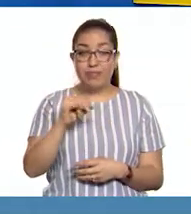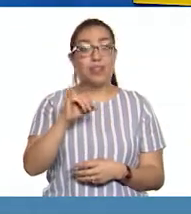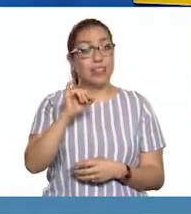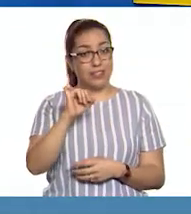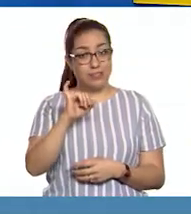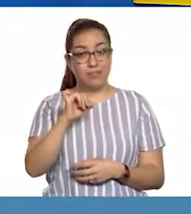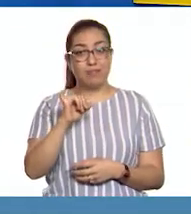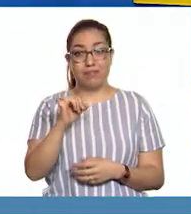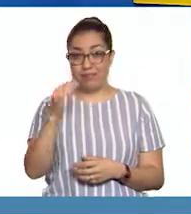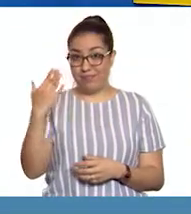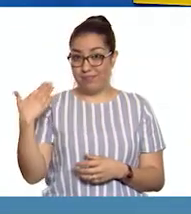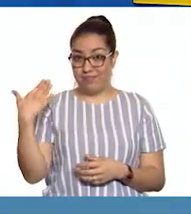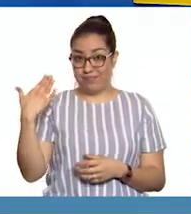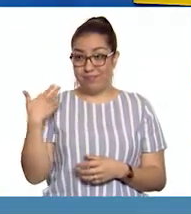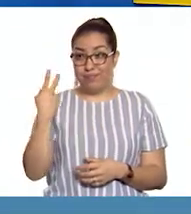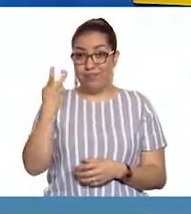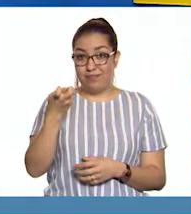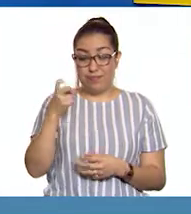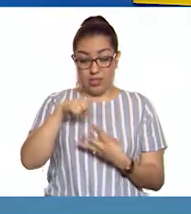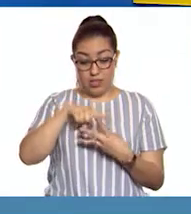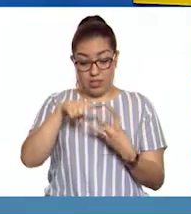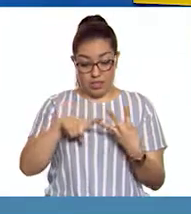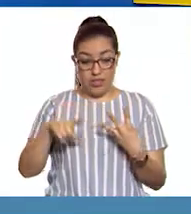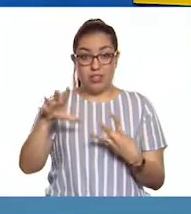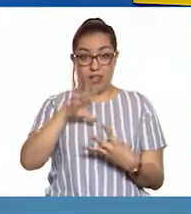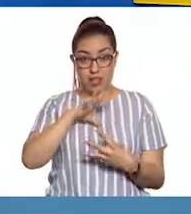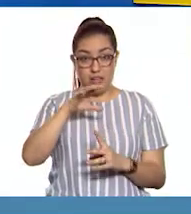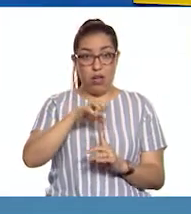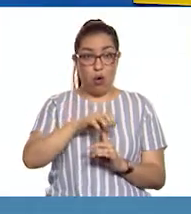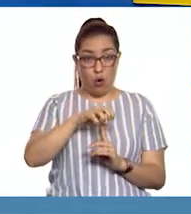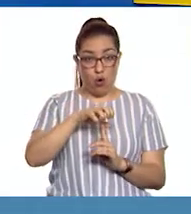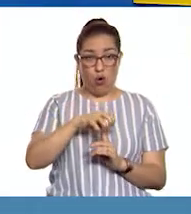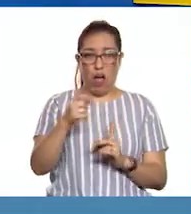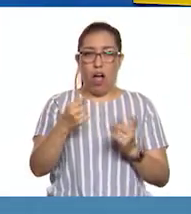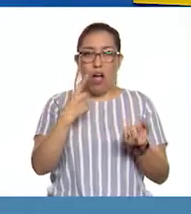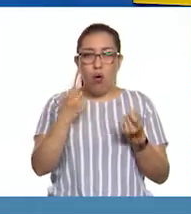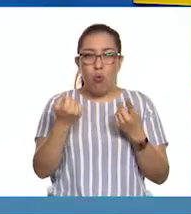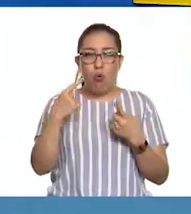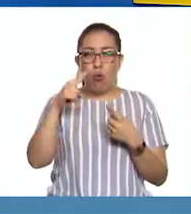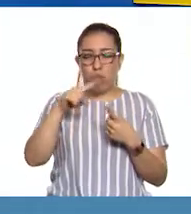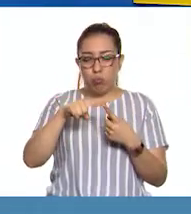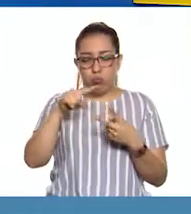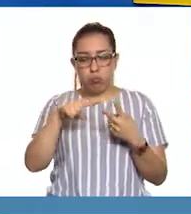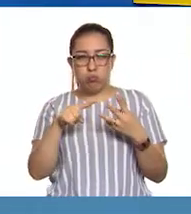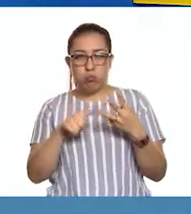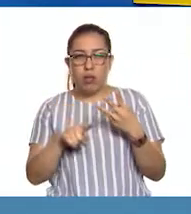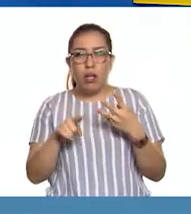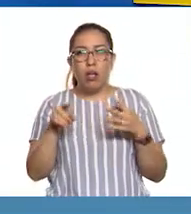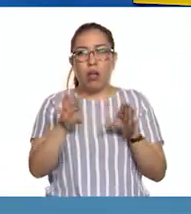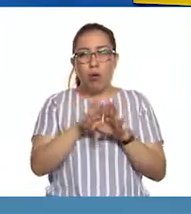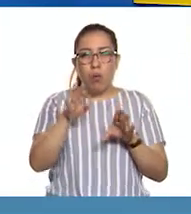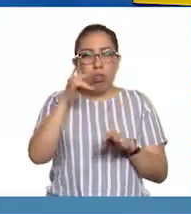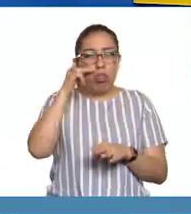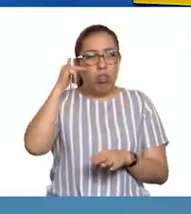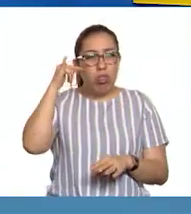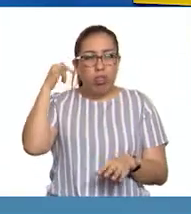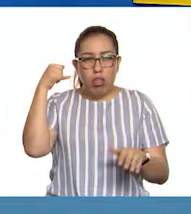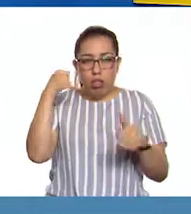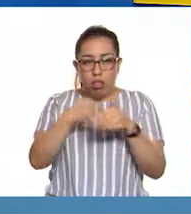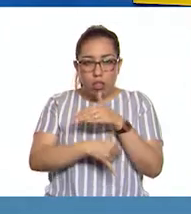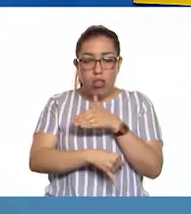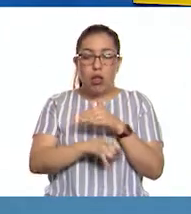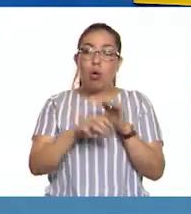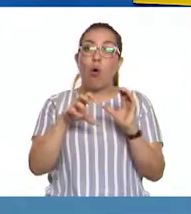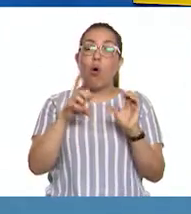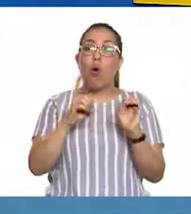pudimos observar diferentes tipos de hongos. Algunos son microscópicos, como en el caso de la primera imagen, mientras